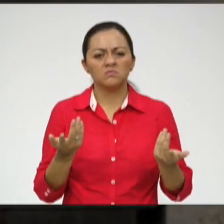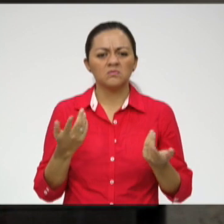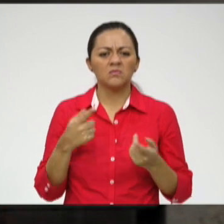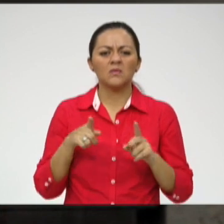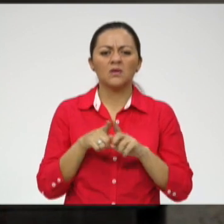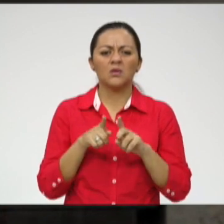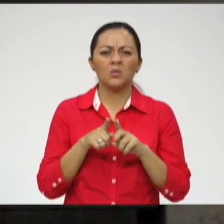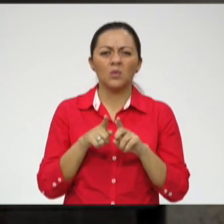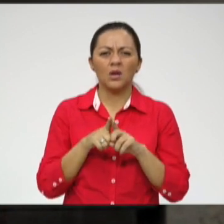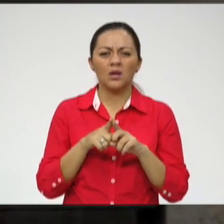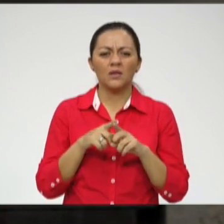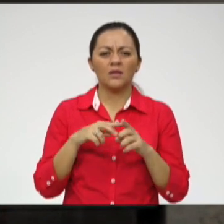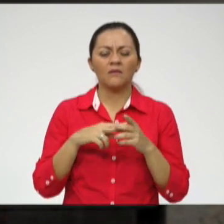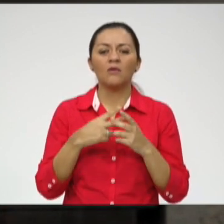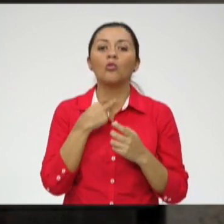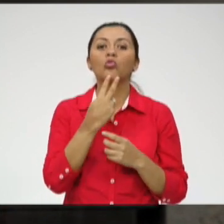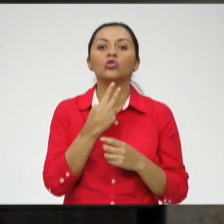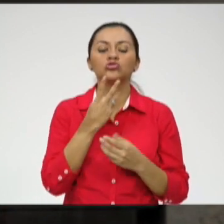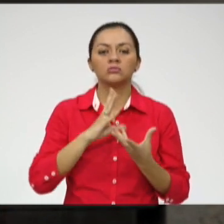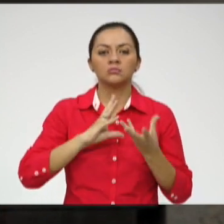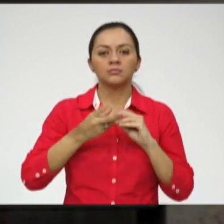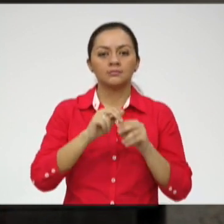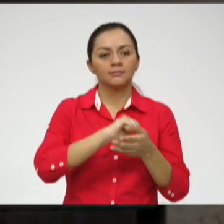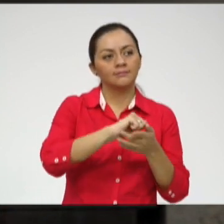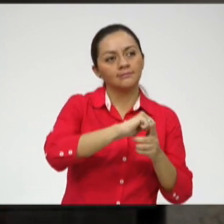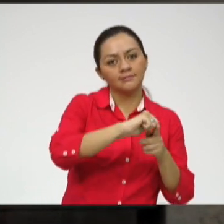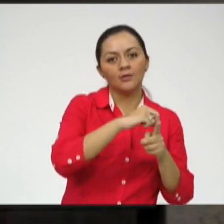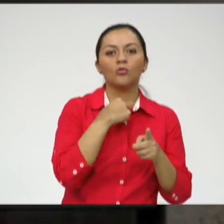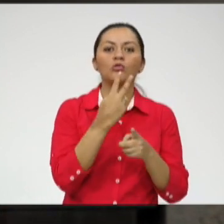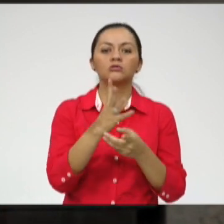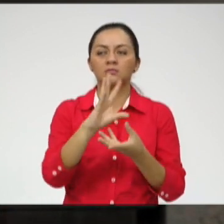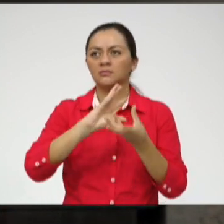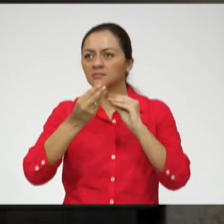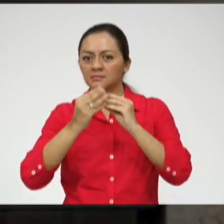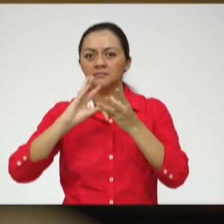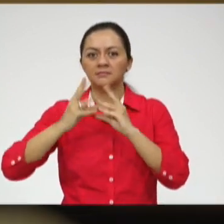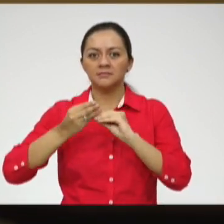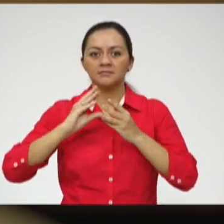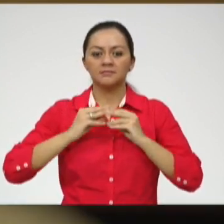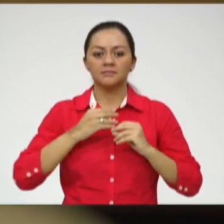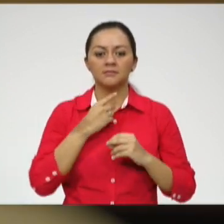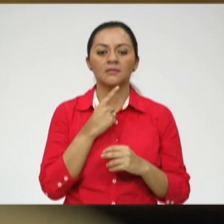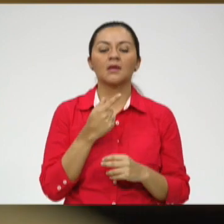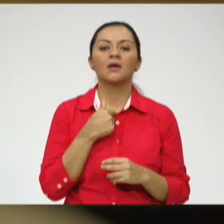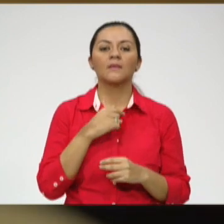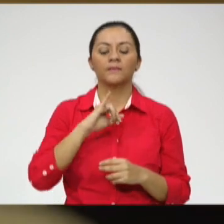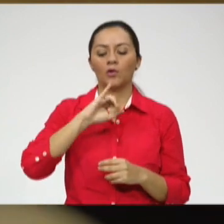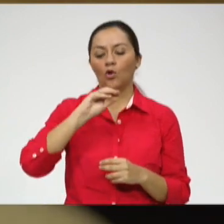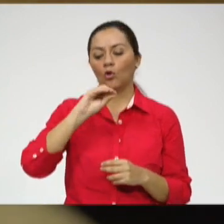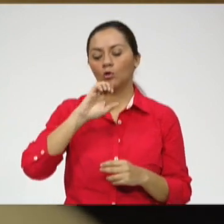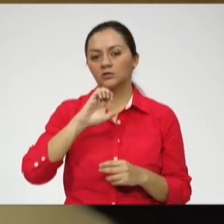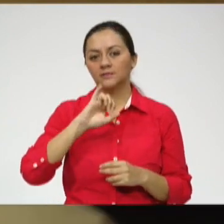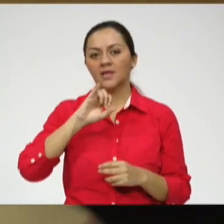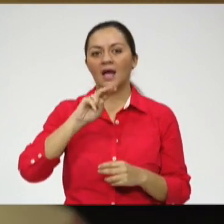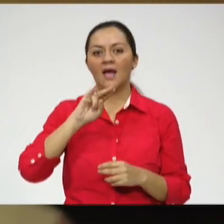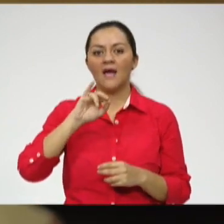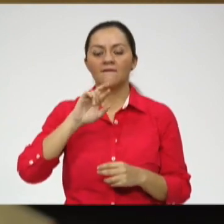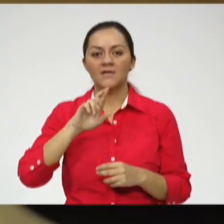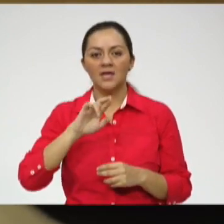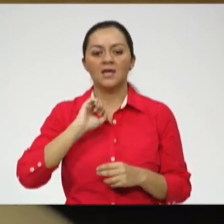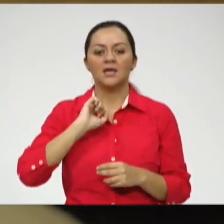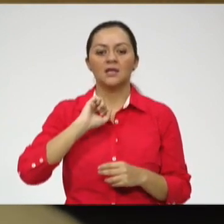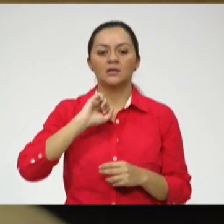entonando diferentes voces para locutar. José, Javier, Jonathan,